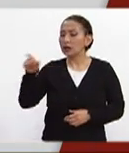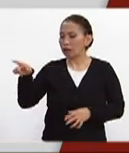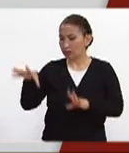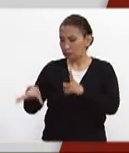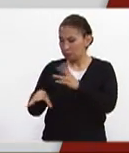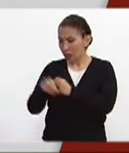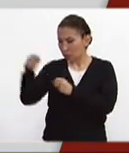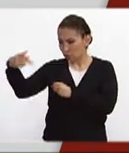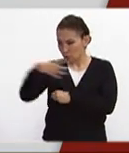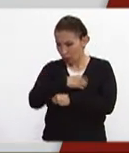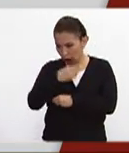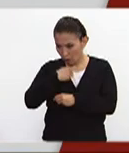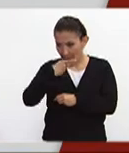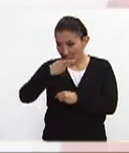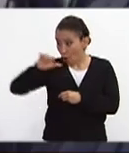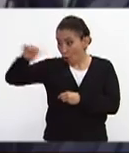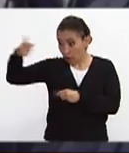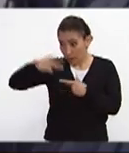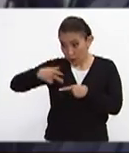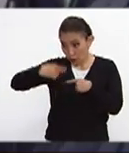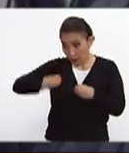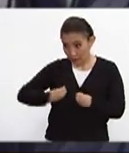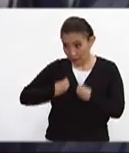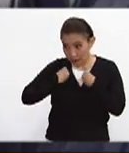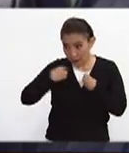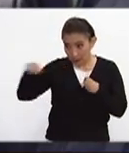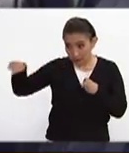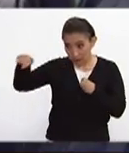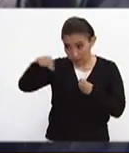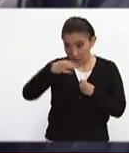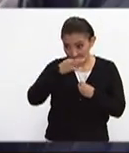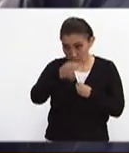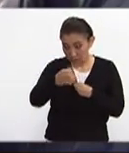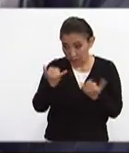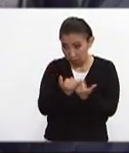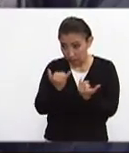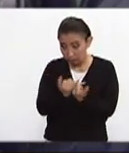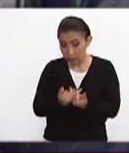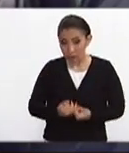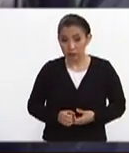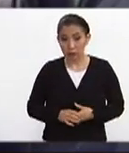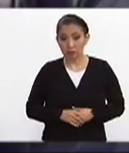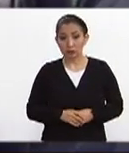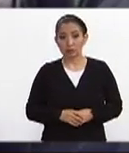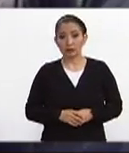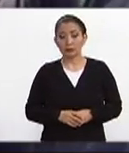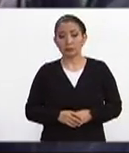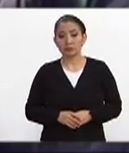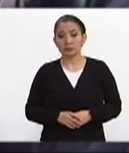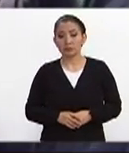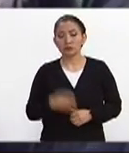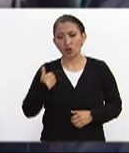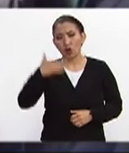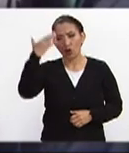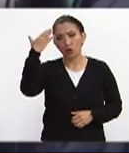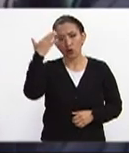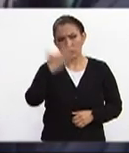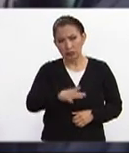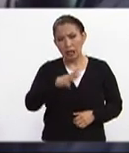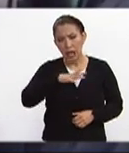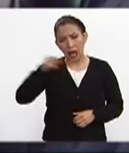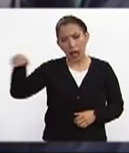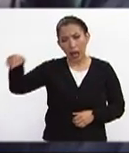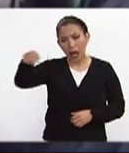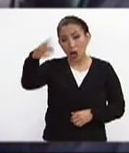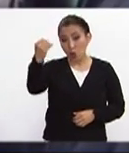información de su hijo ¿sabe de otros sobrevivientes de otras personas que estén aún conmigo? tengo entendido que se han